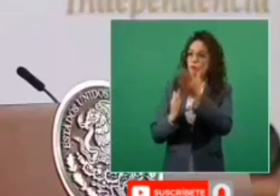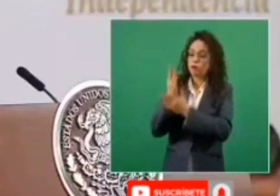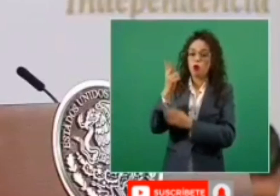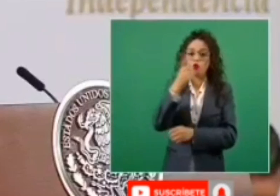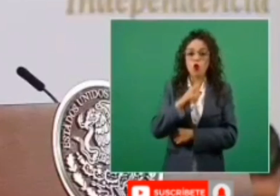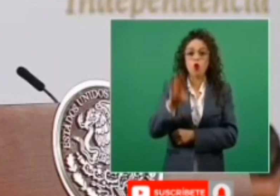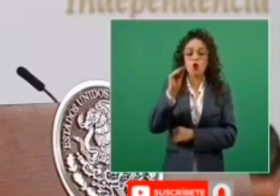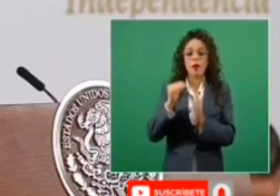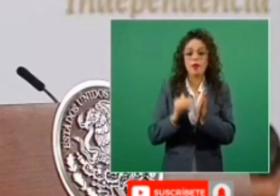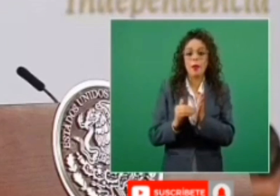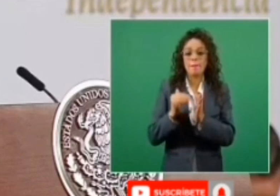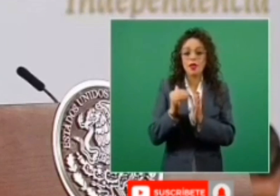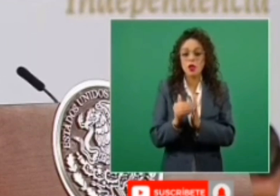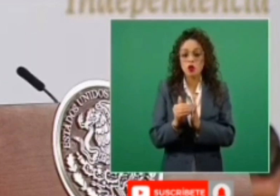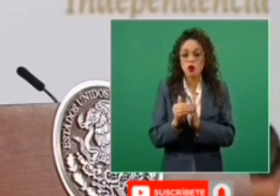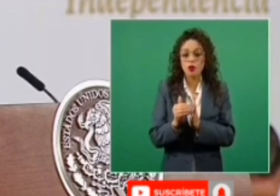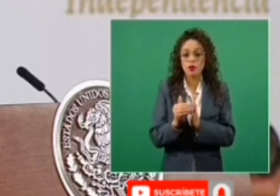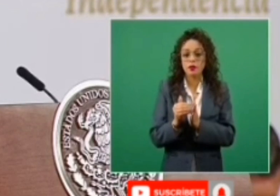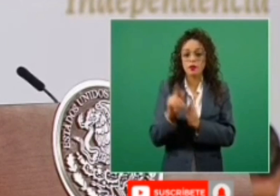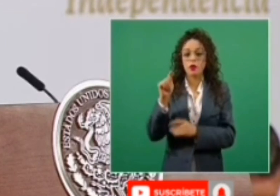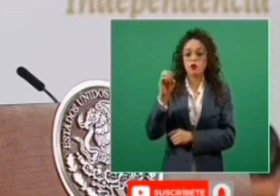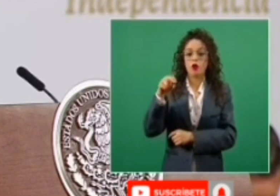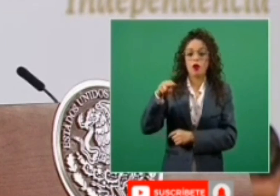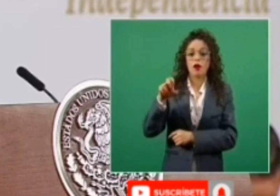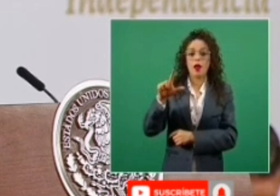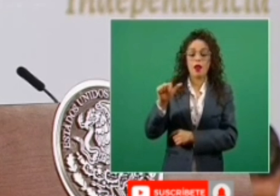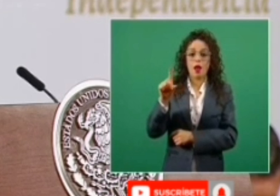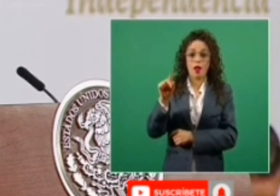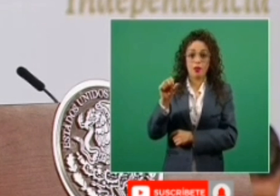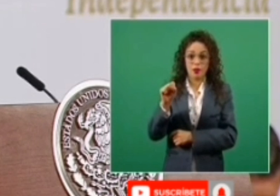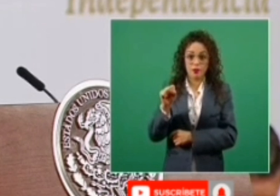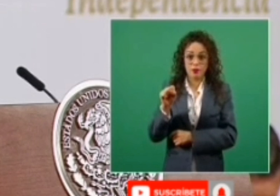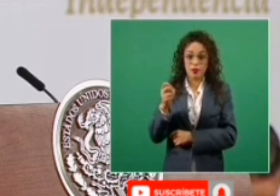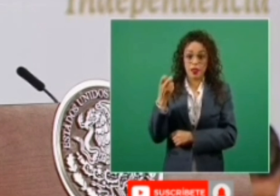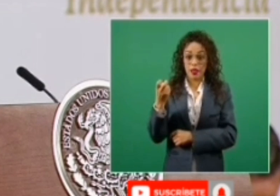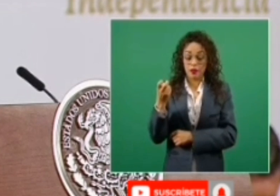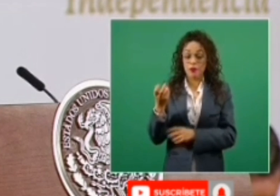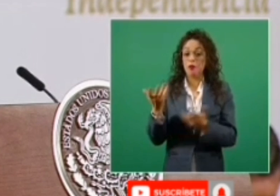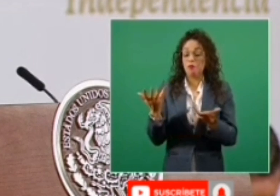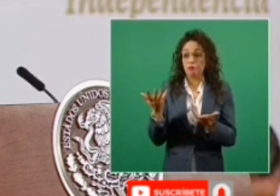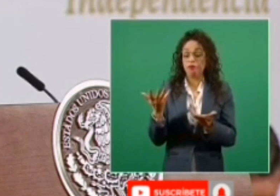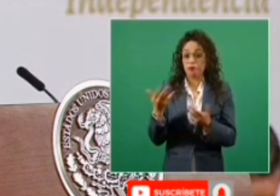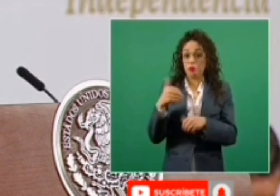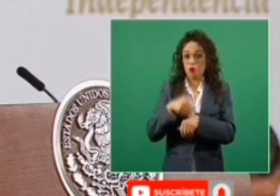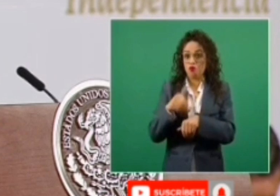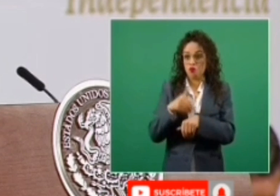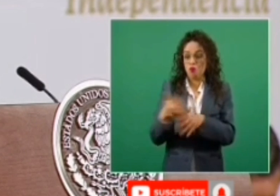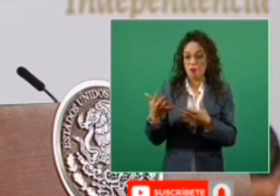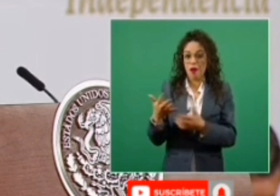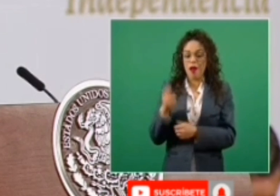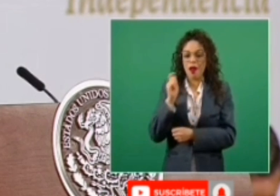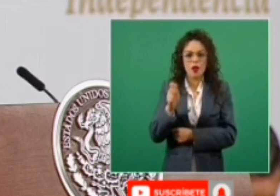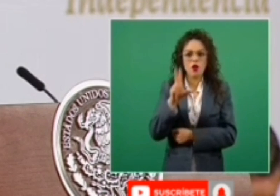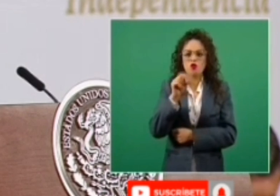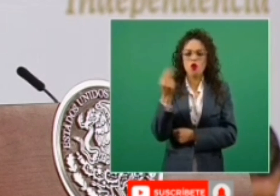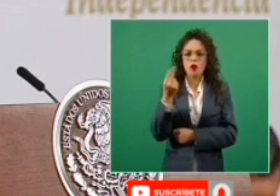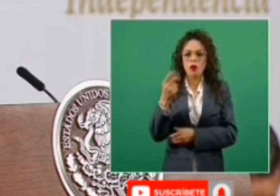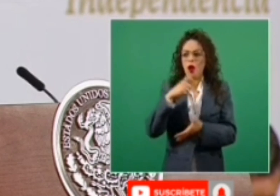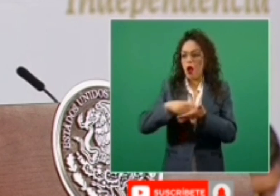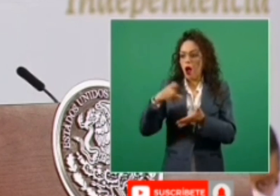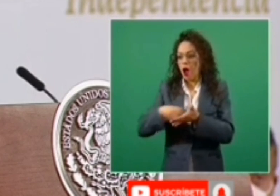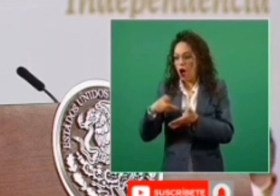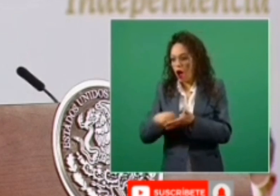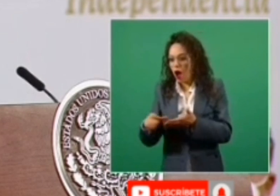millones de toneladas. Esta es una cifra sin precedente y como bien señaló el presidente, no hubo compras de pánico